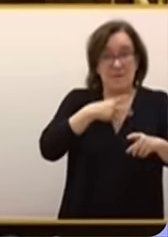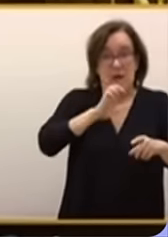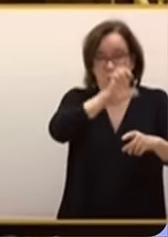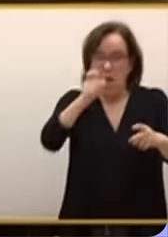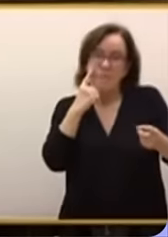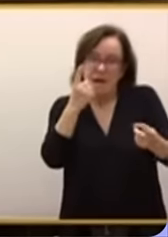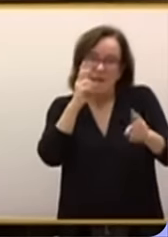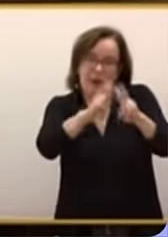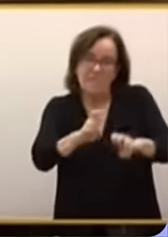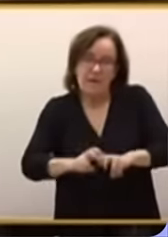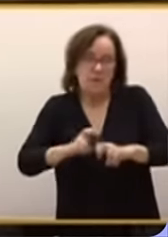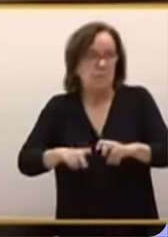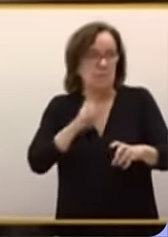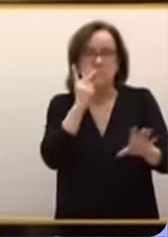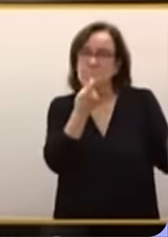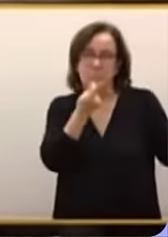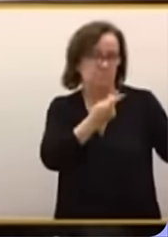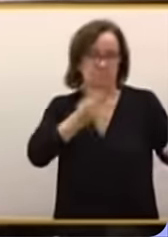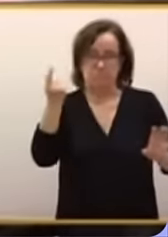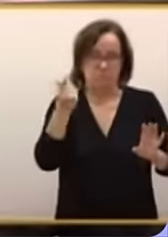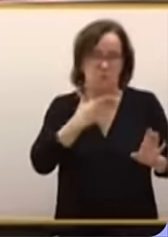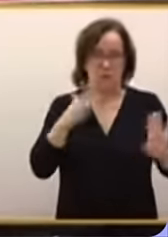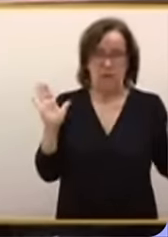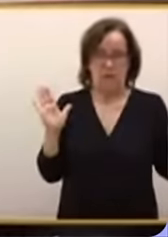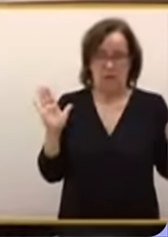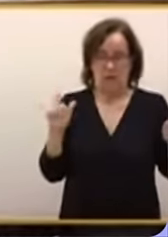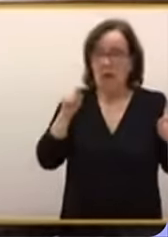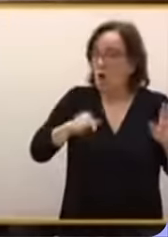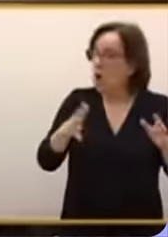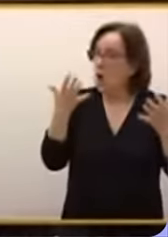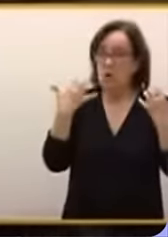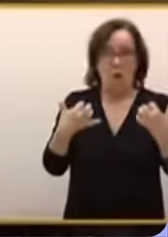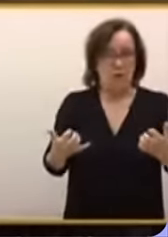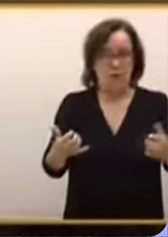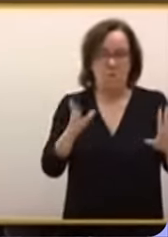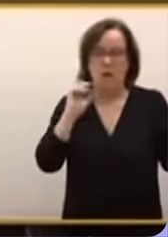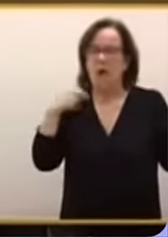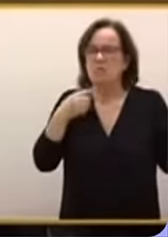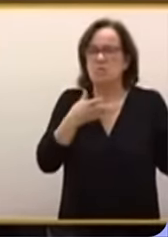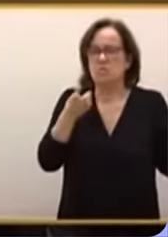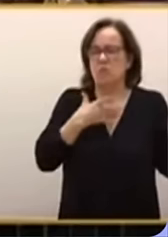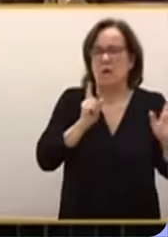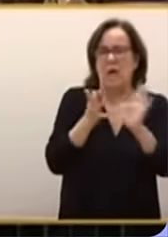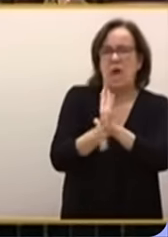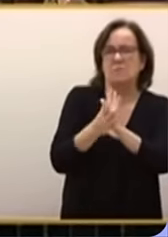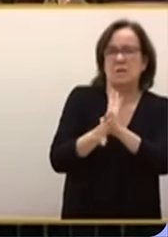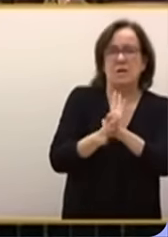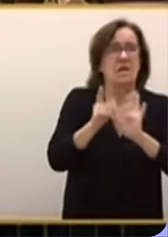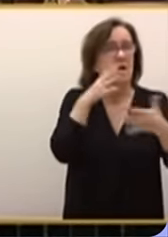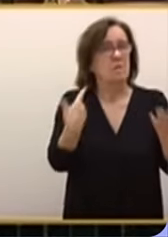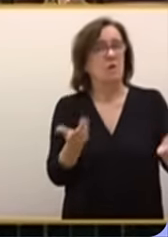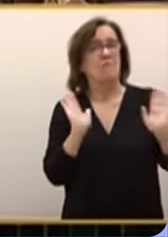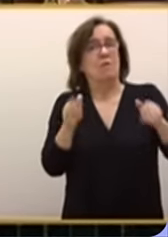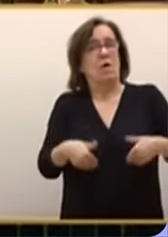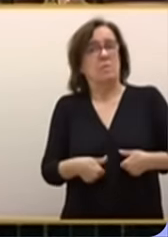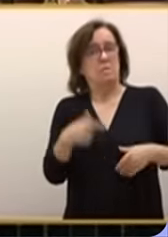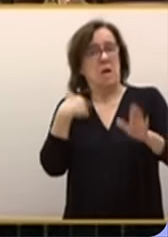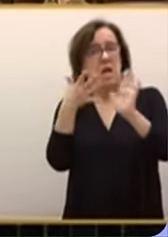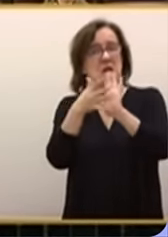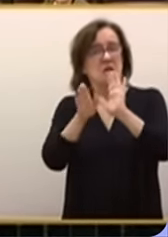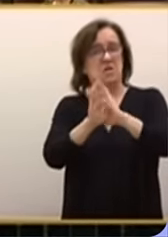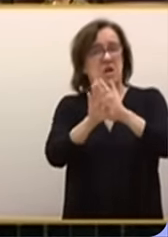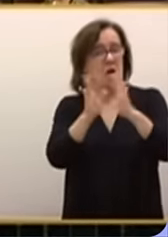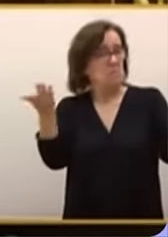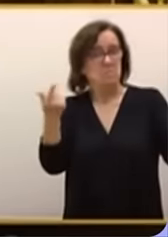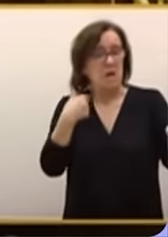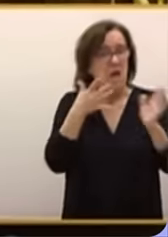investigando. Huyó de este Congreso para no dar explicaciones y ha decidido volver a él para seguir sin